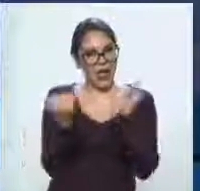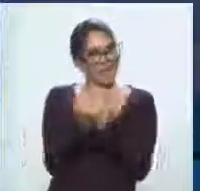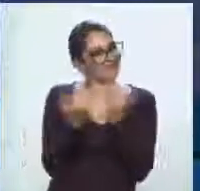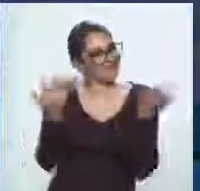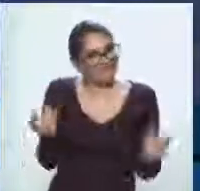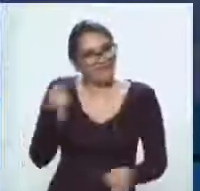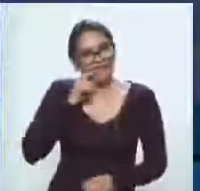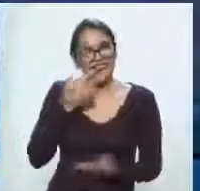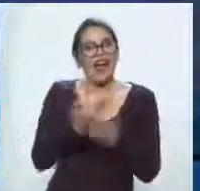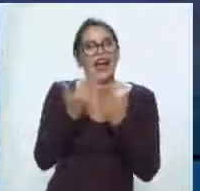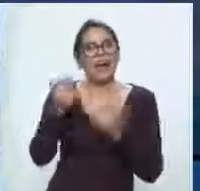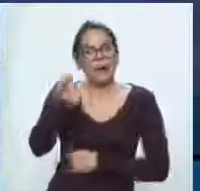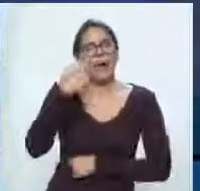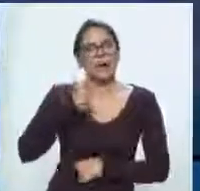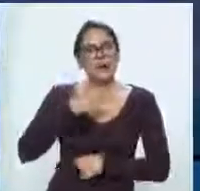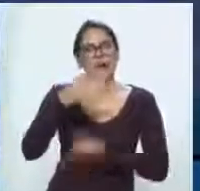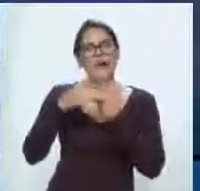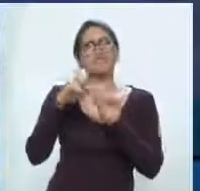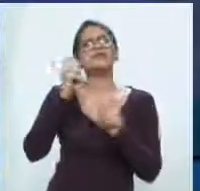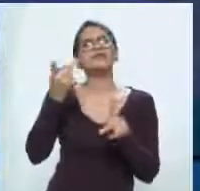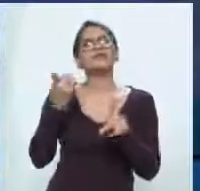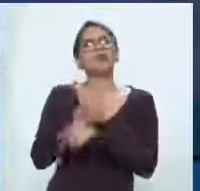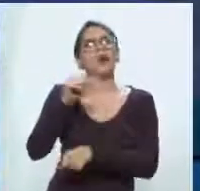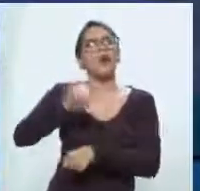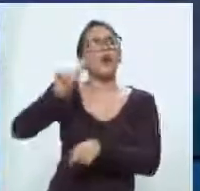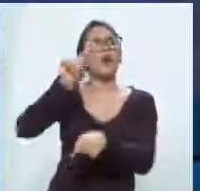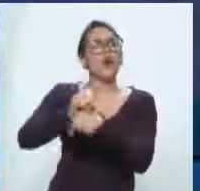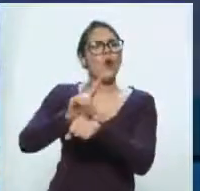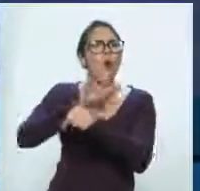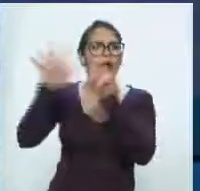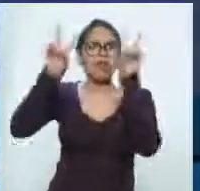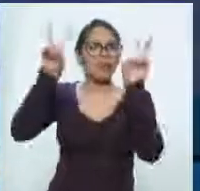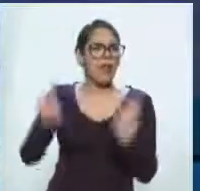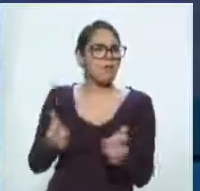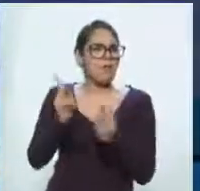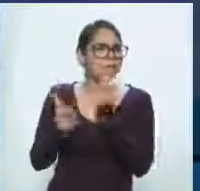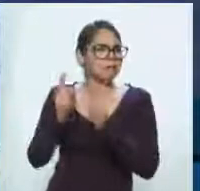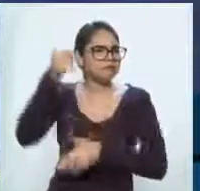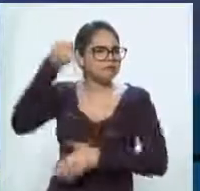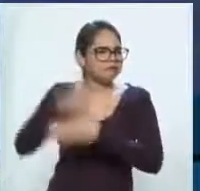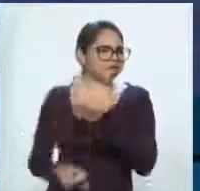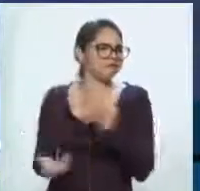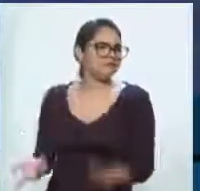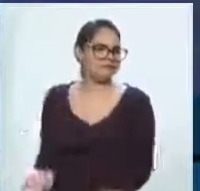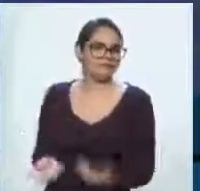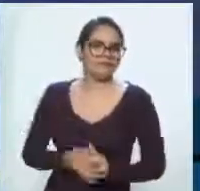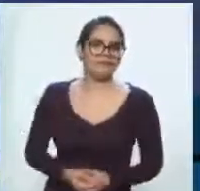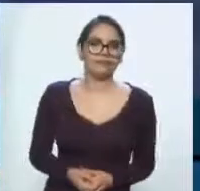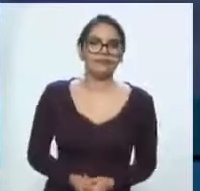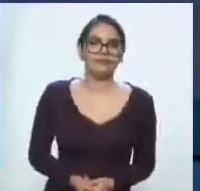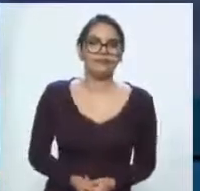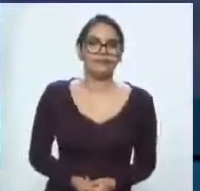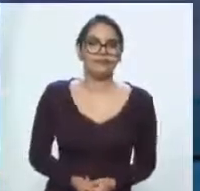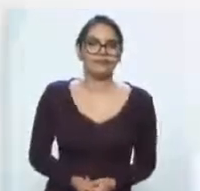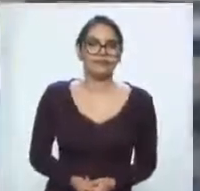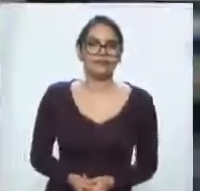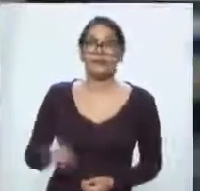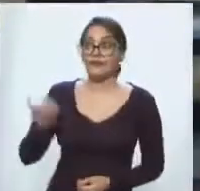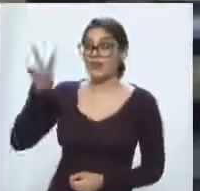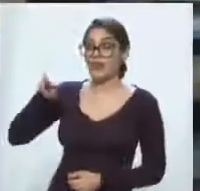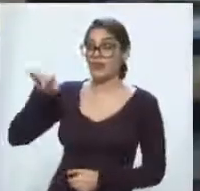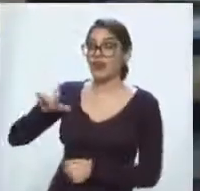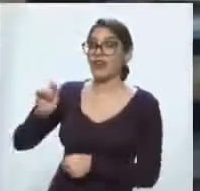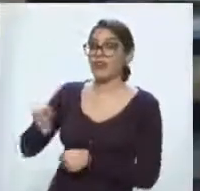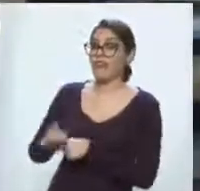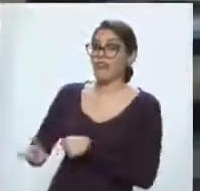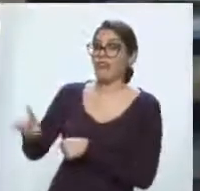La información, Víctor, nos tienes preparado un material para el día de hoy. Sí, es un material a propósito del Día Mundial del Refugiado, que se